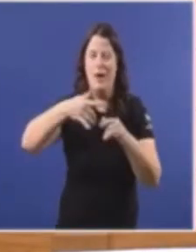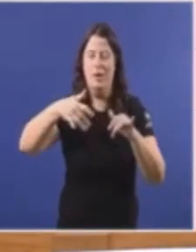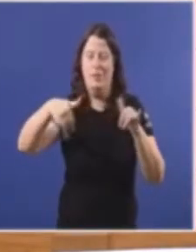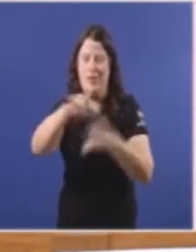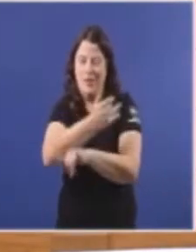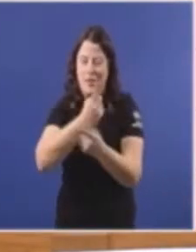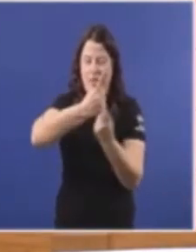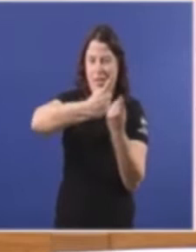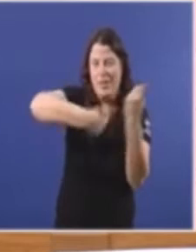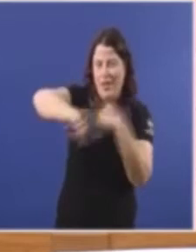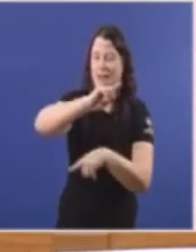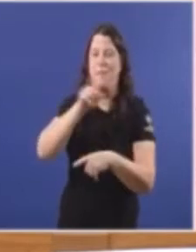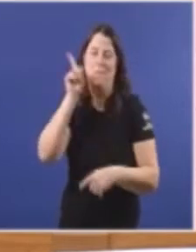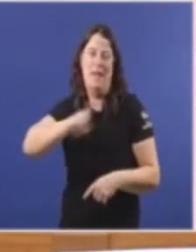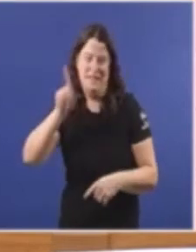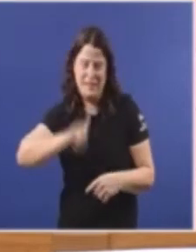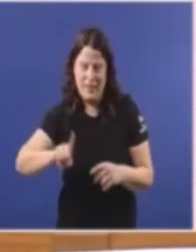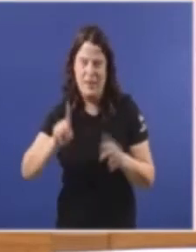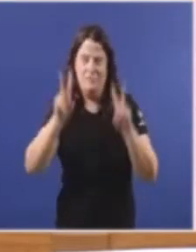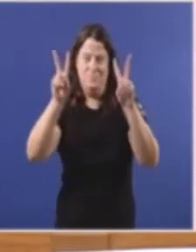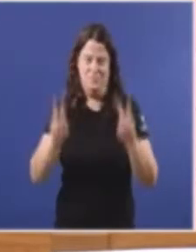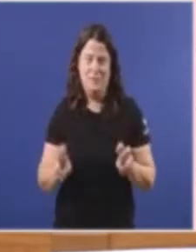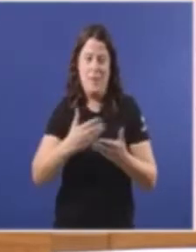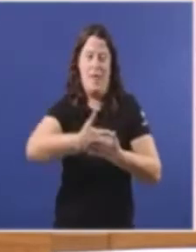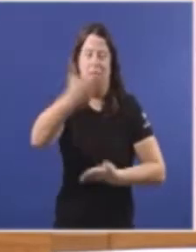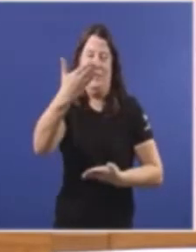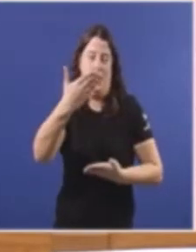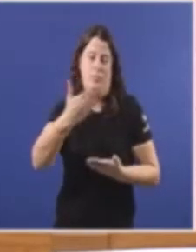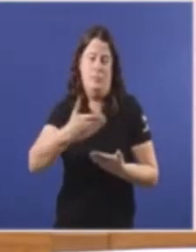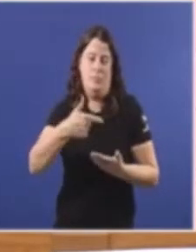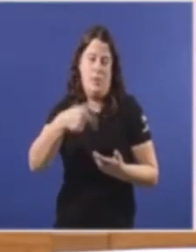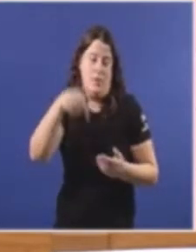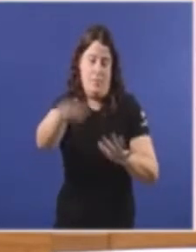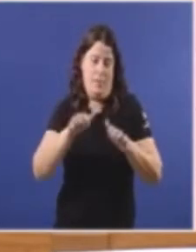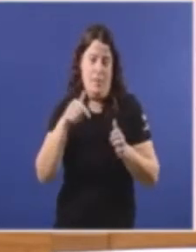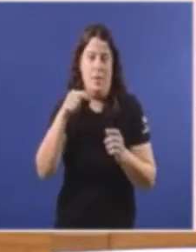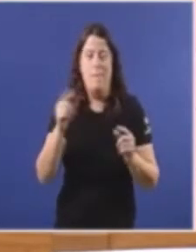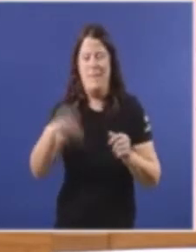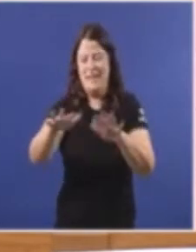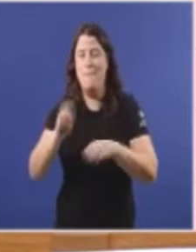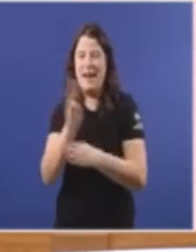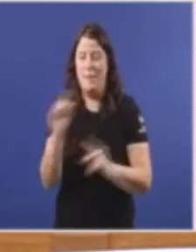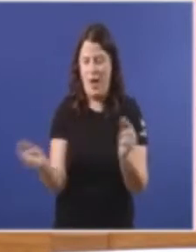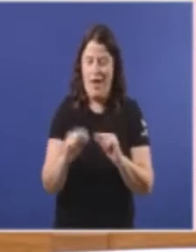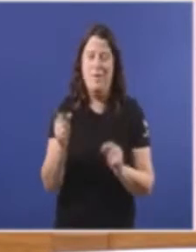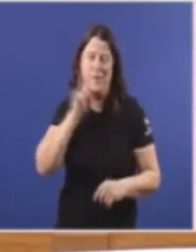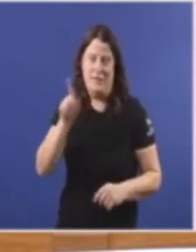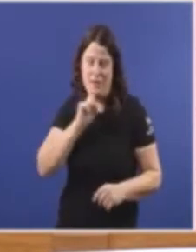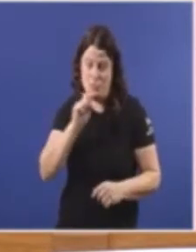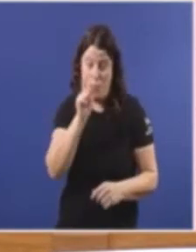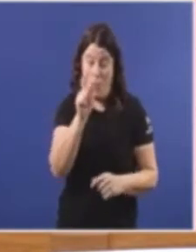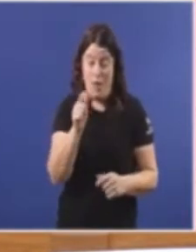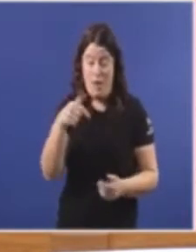E como se pode mentir Nun diario de sesións E nun parlamento Os políticos que acuden